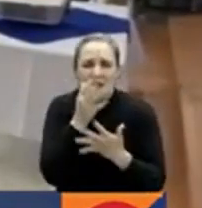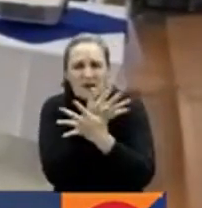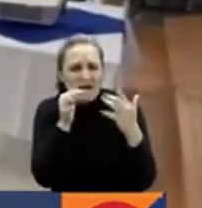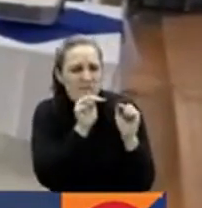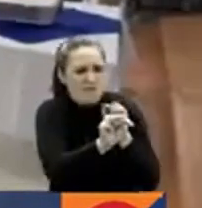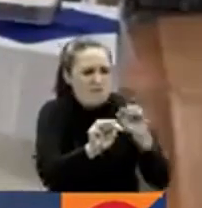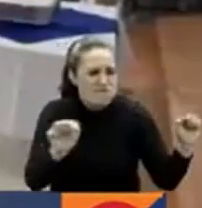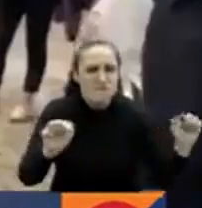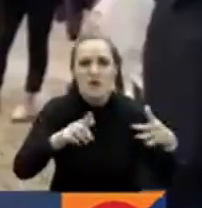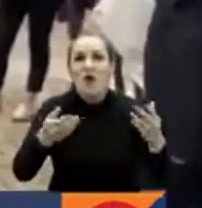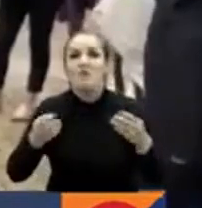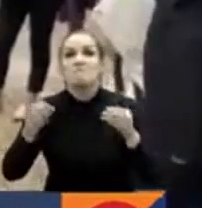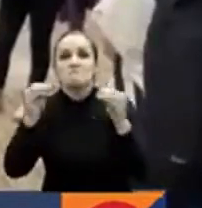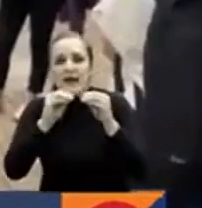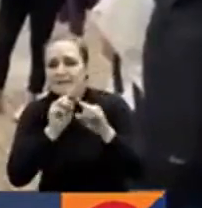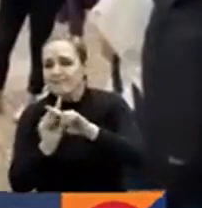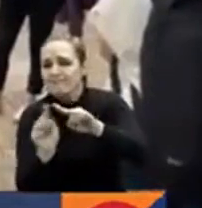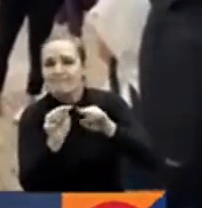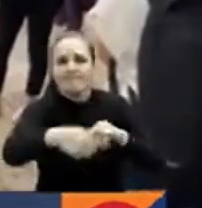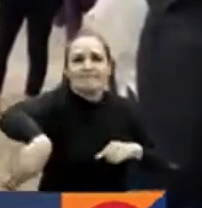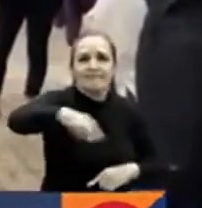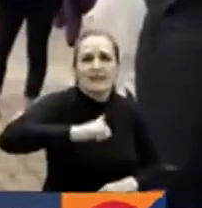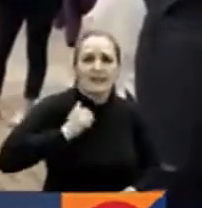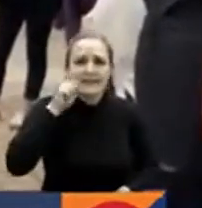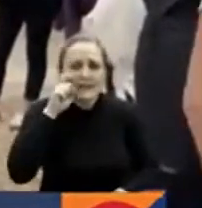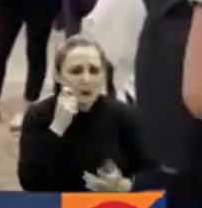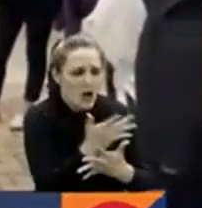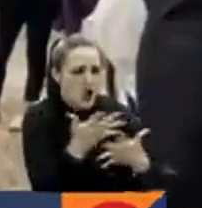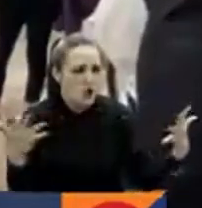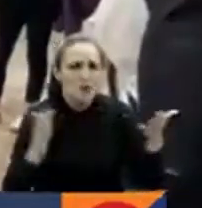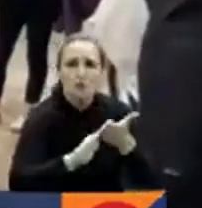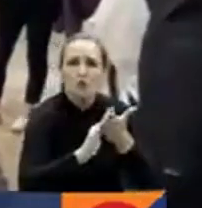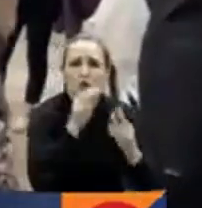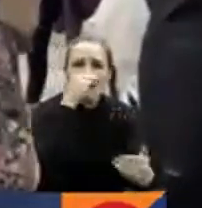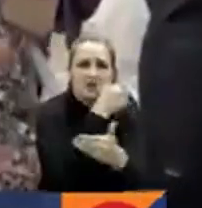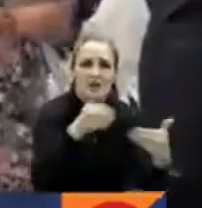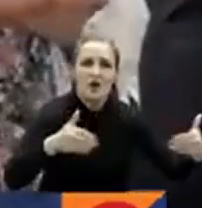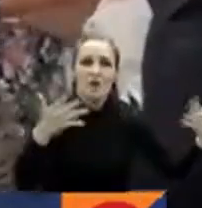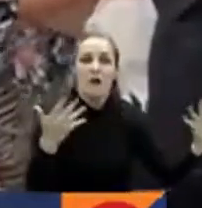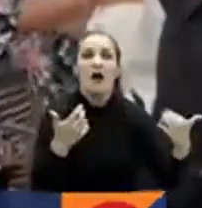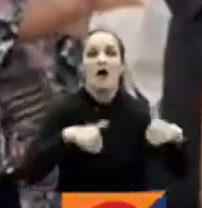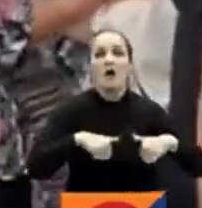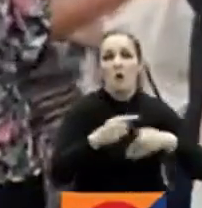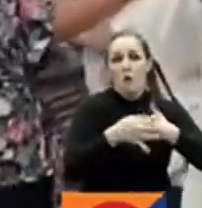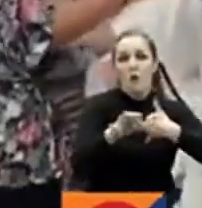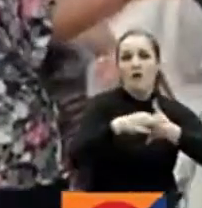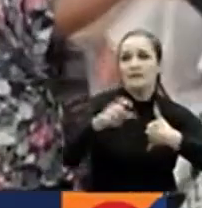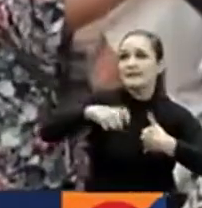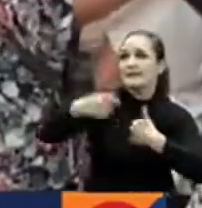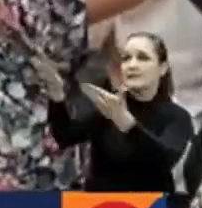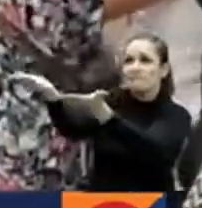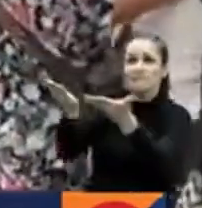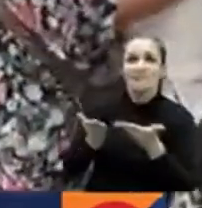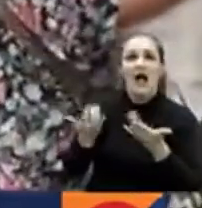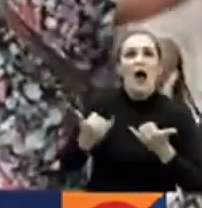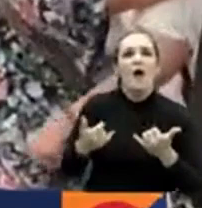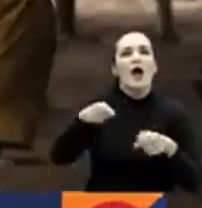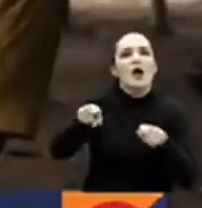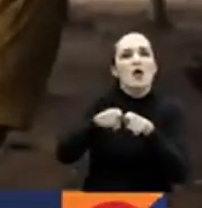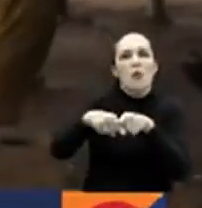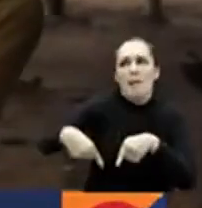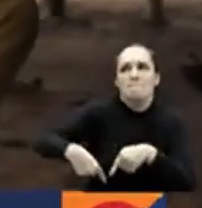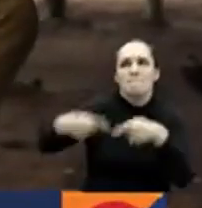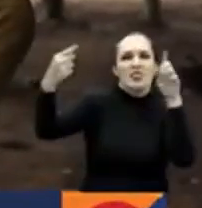que realizará el Gobierno en Guaviare. Guaviare necesita acompañamiento fuerte de todo el Gobierno Nacional, que hay una fractura entre nación y territorio que hay que